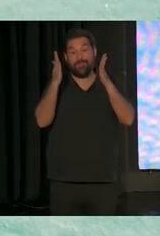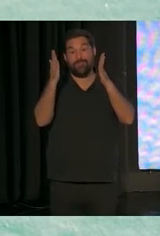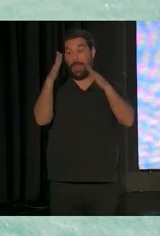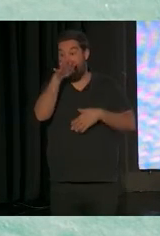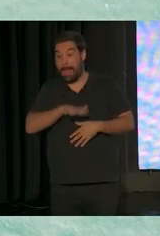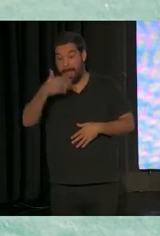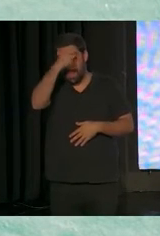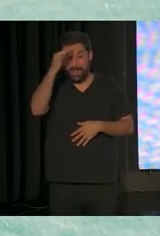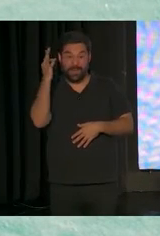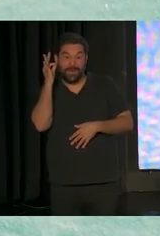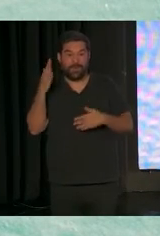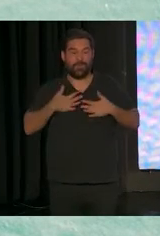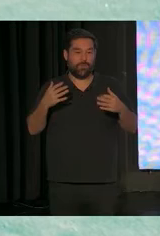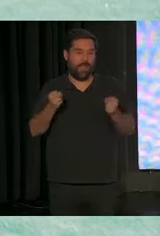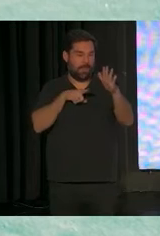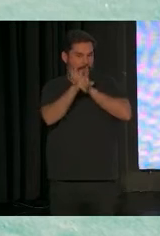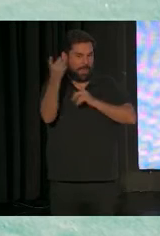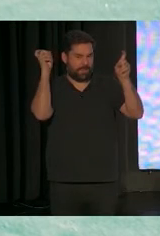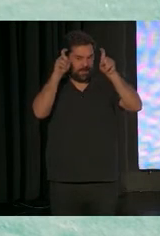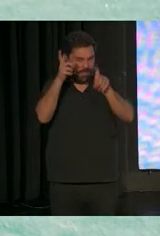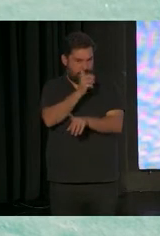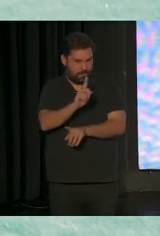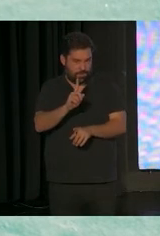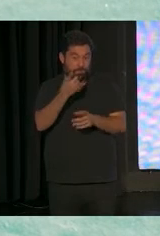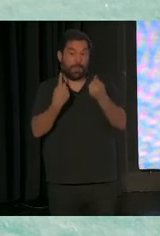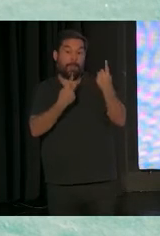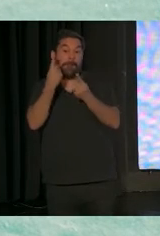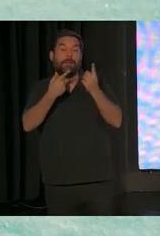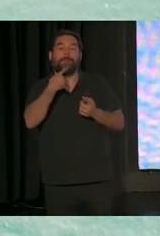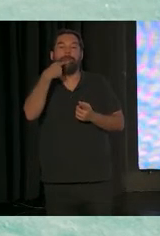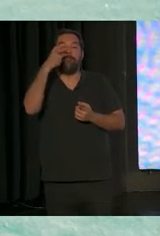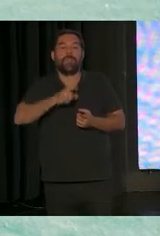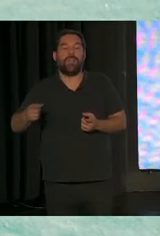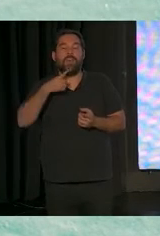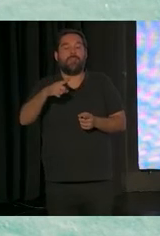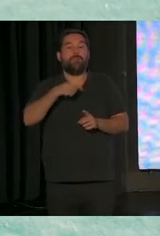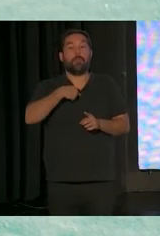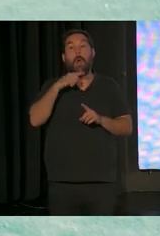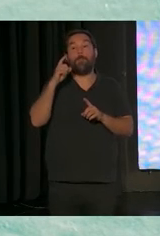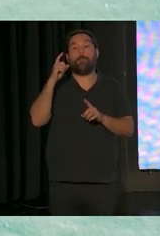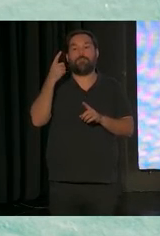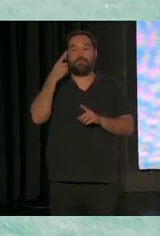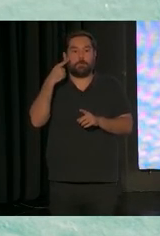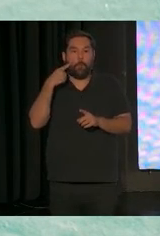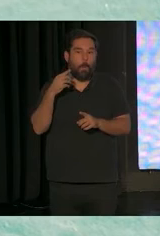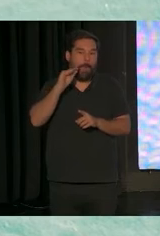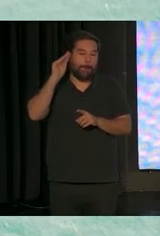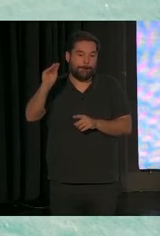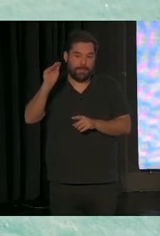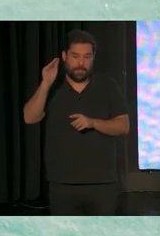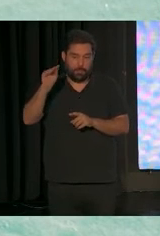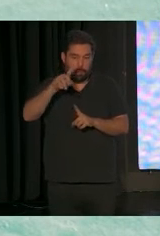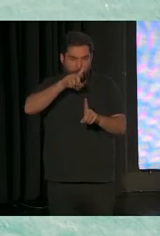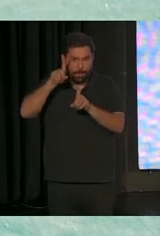no nos enseñan sobre el desarrollo. Ya hay gente que dice, no, yo le pregunto por rutinas a los papás, les pregunto